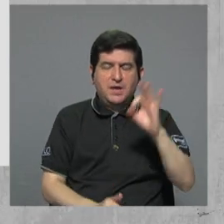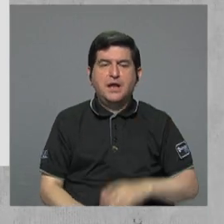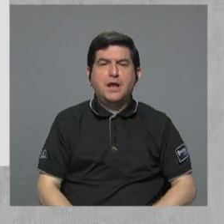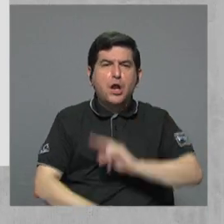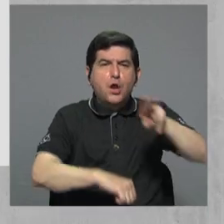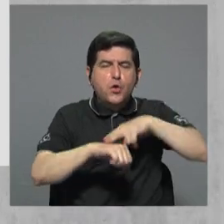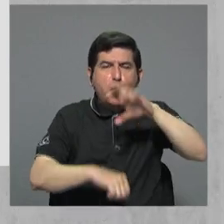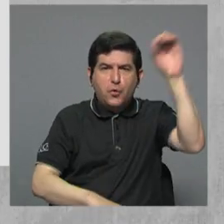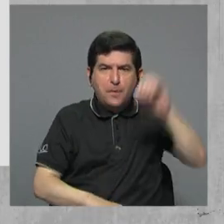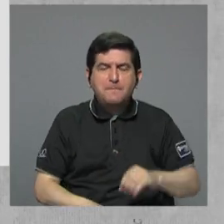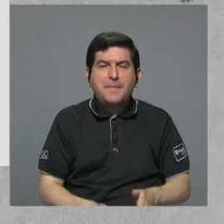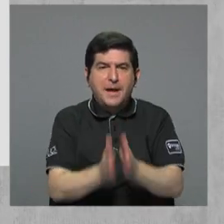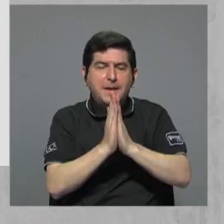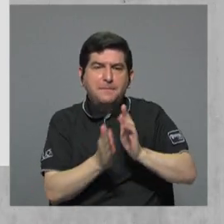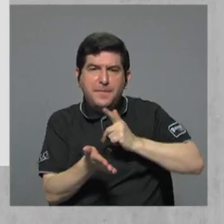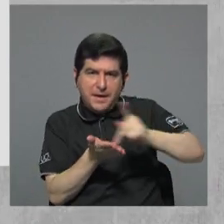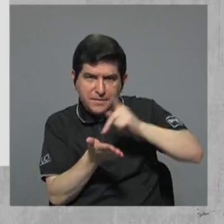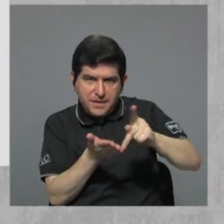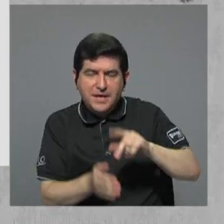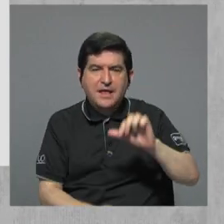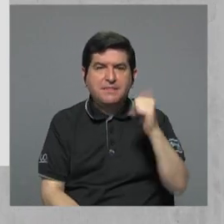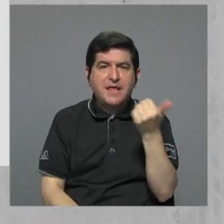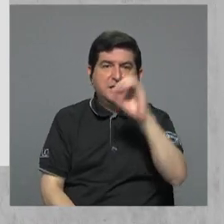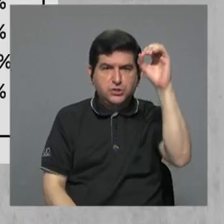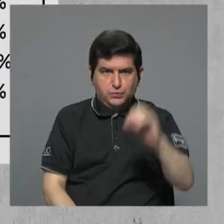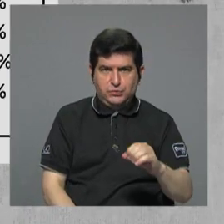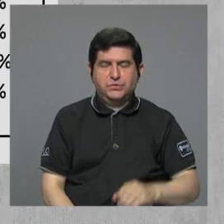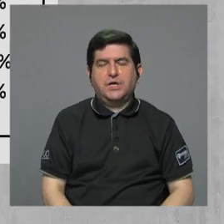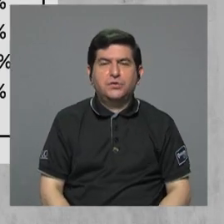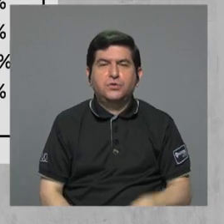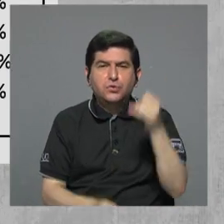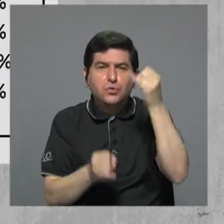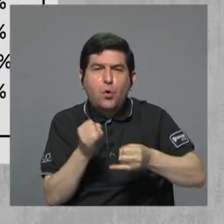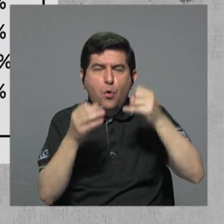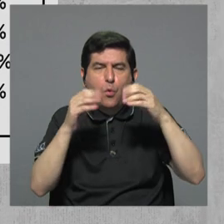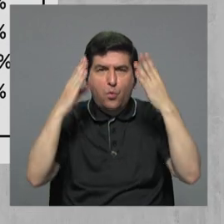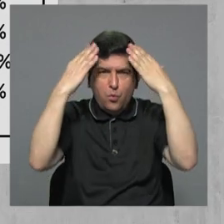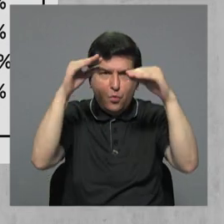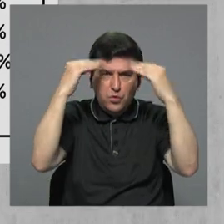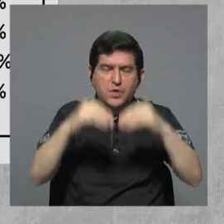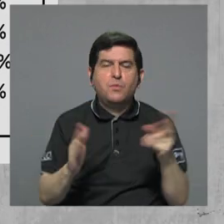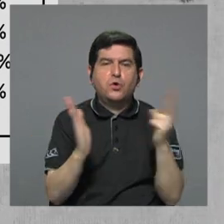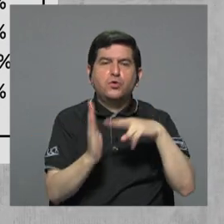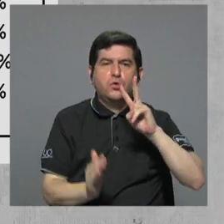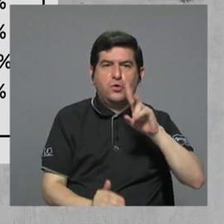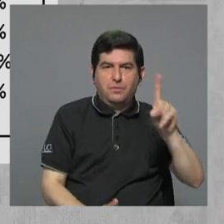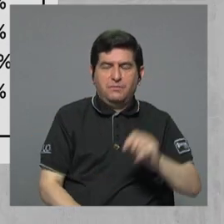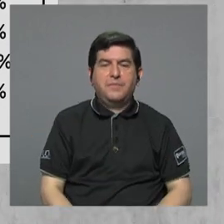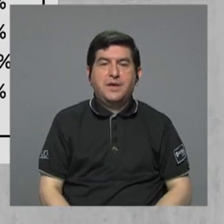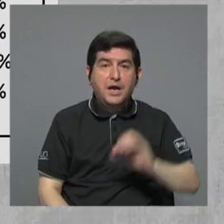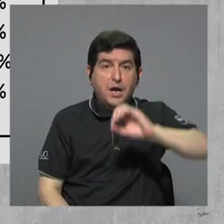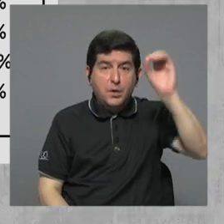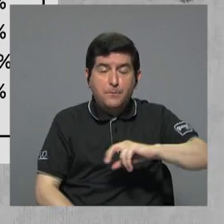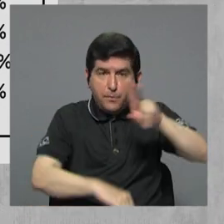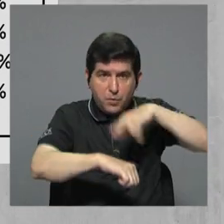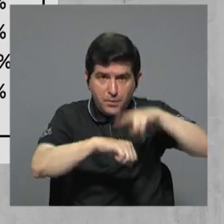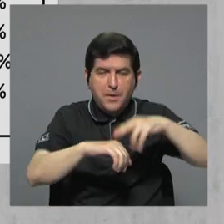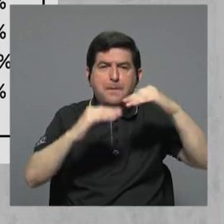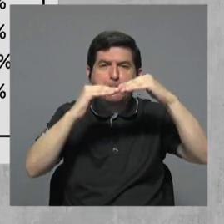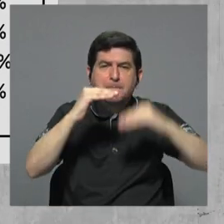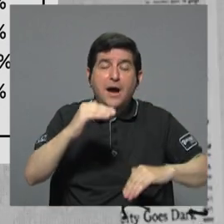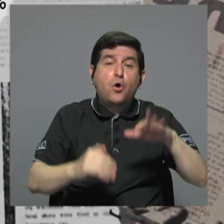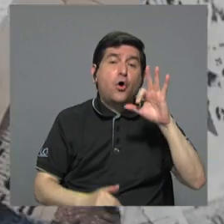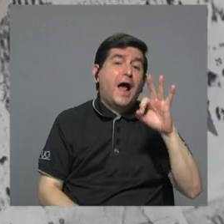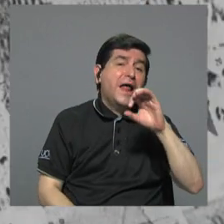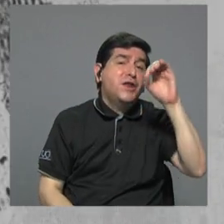promedio que cobraron los acreedores era del 10%. Los últimos datos del 2021 muestran que el interés promedio bajó apenas